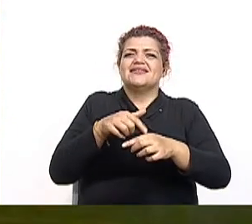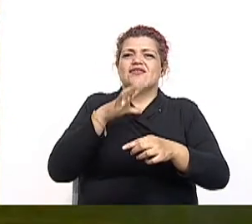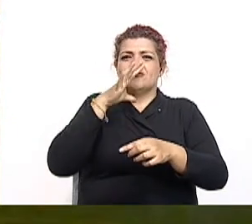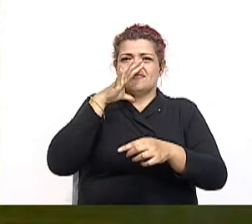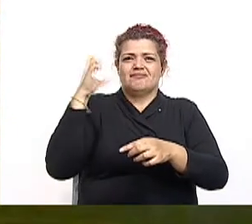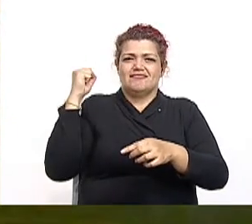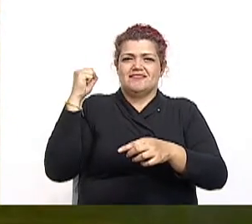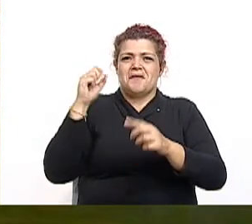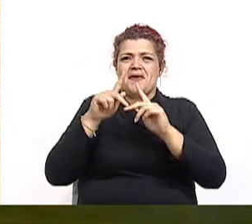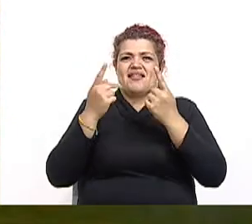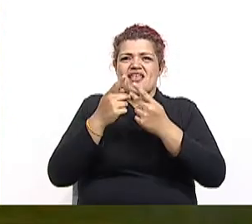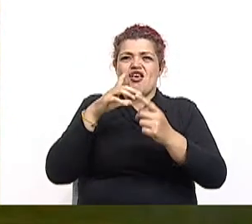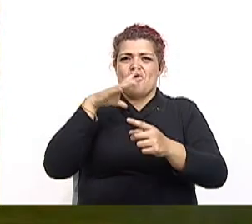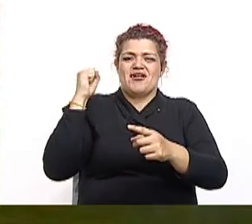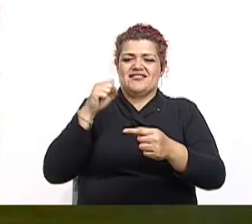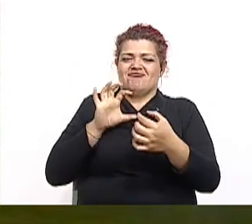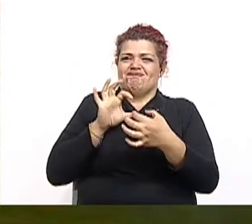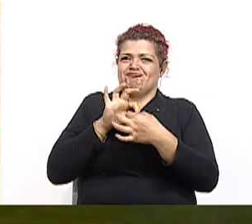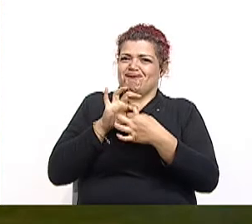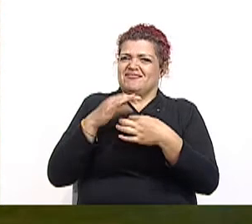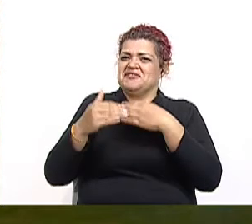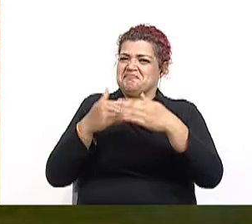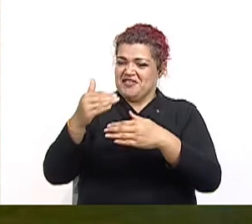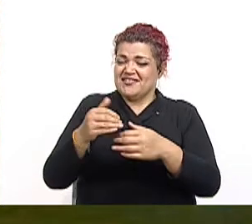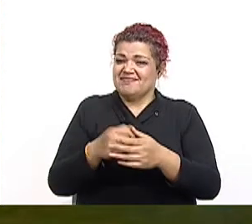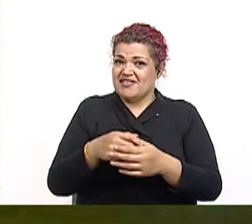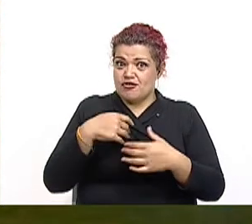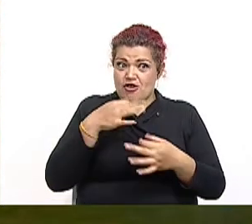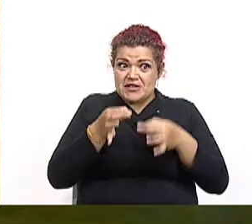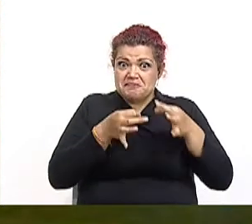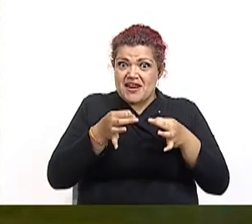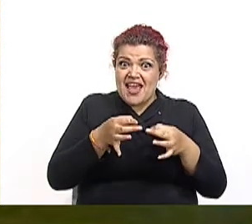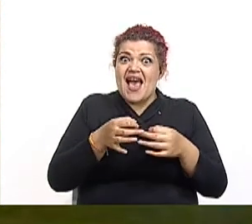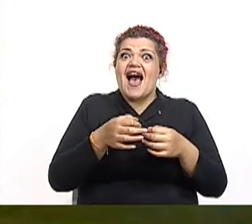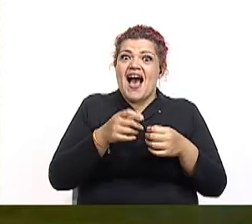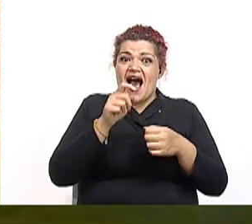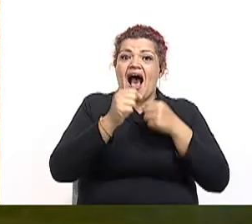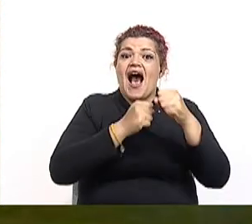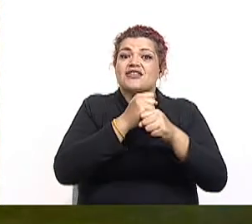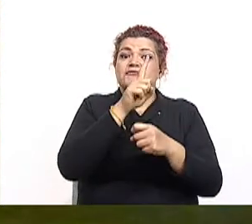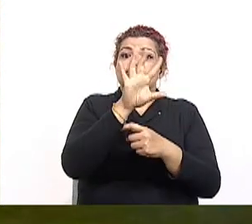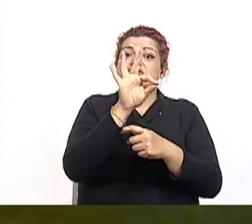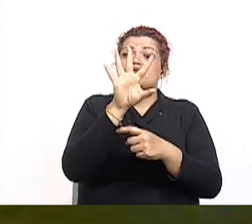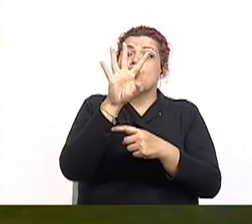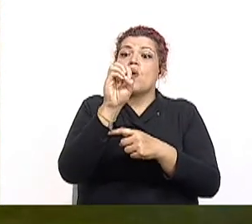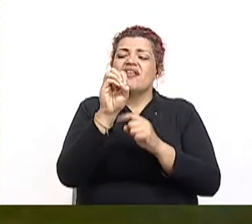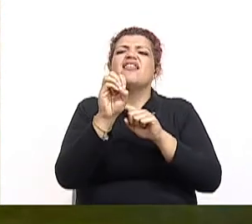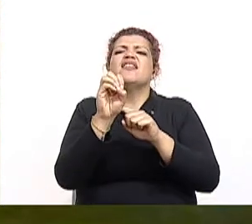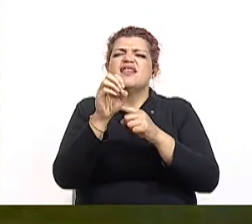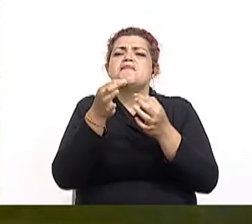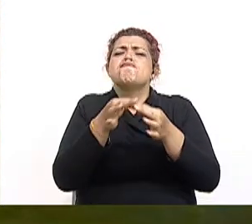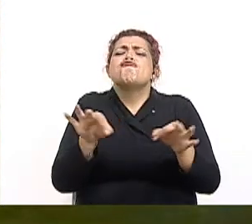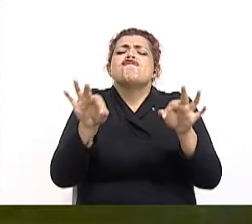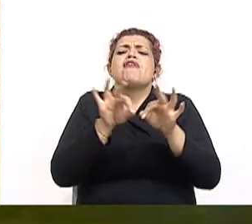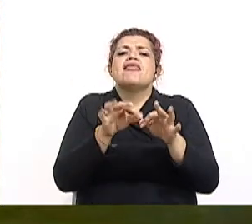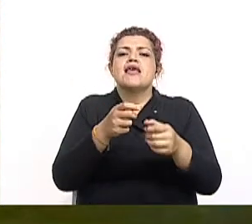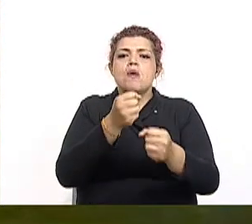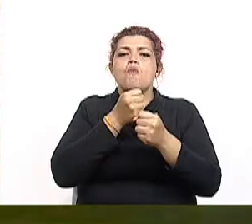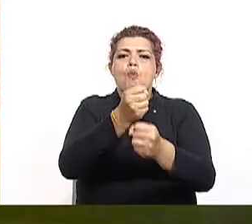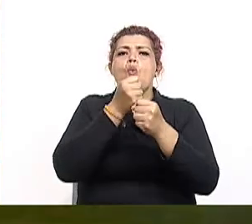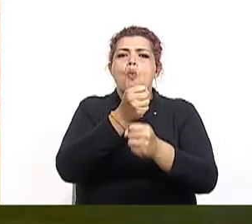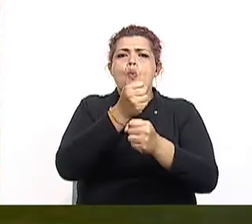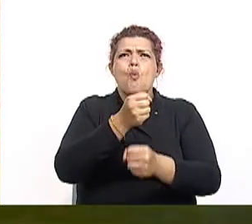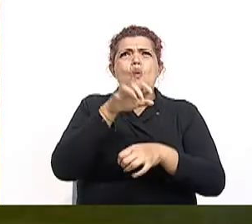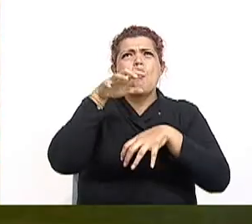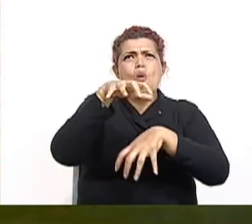con los años 40. No podemos explicar los años 40 sin la huelga bananera de 1934. Un choque entre